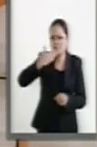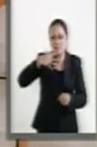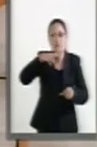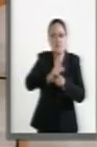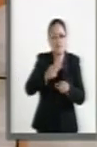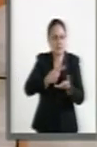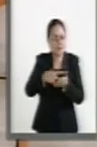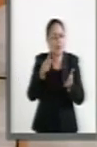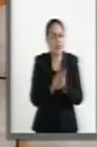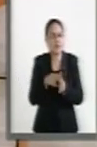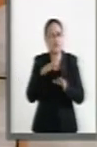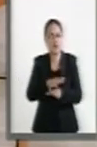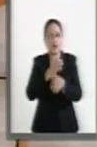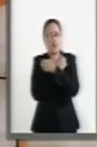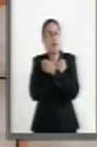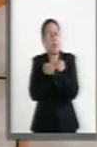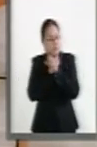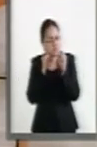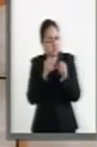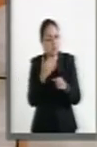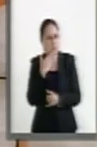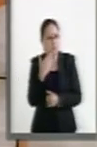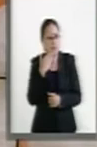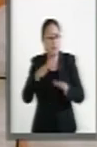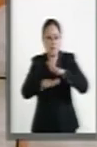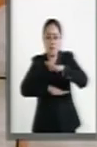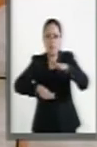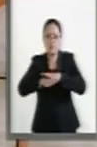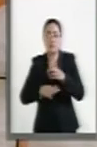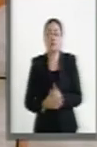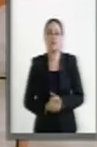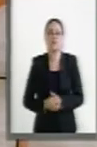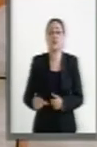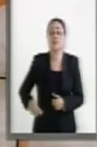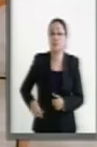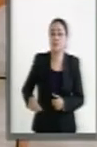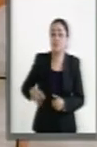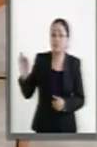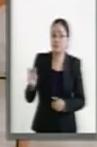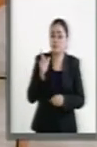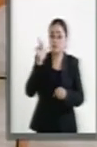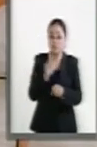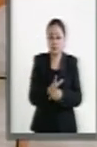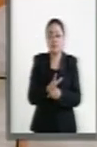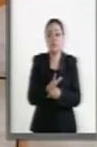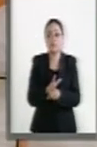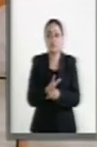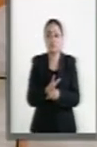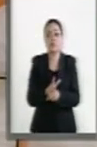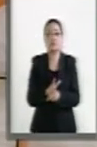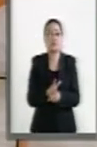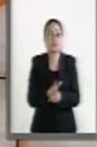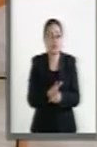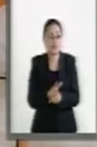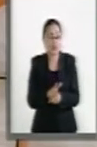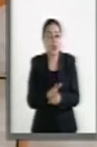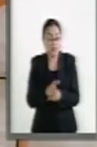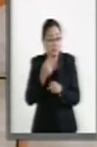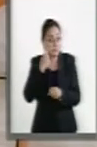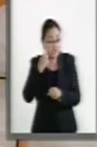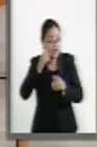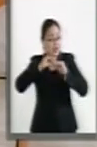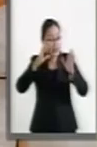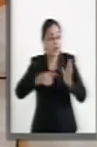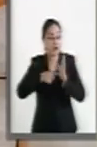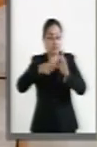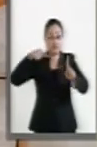en el sector educativo del nivel básico. El gobierno federal, a nadie le debe quedar duda, tiene